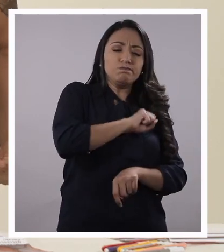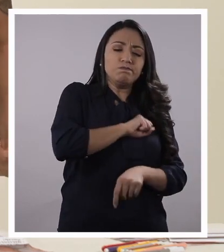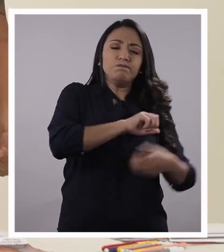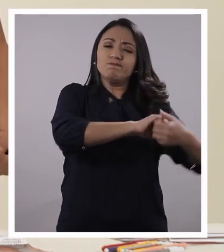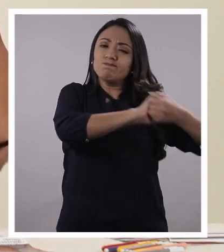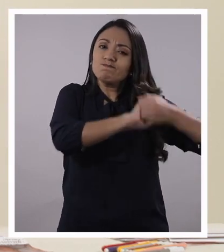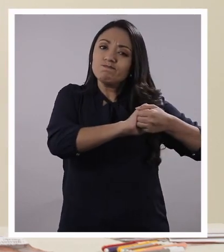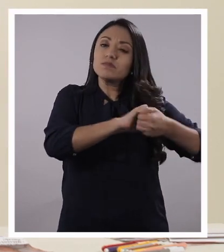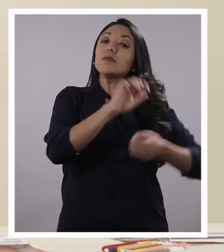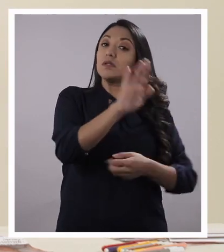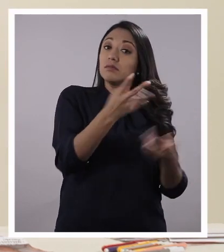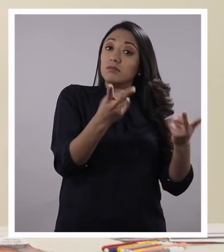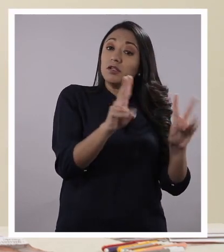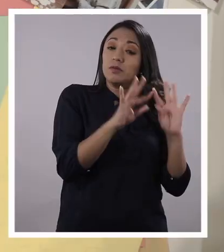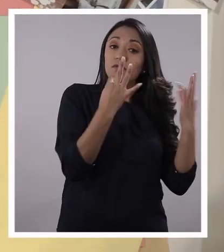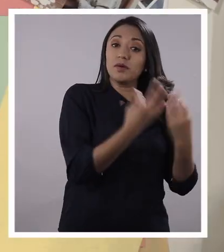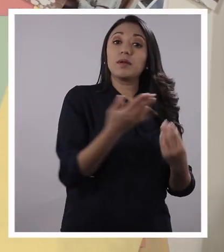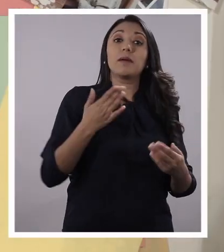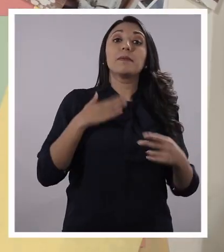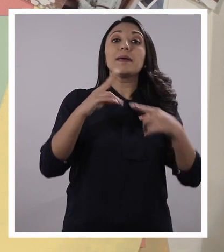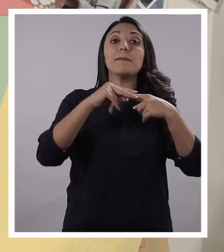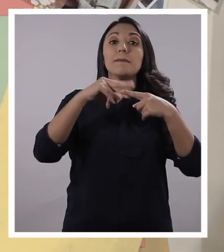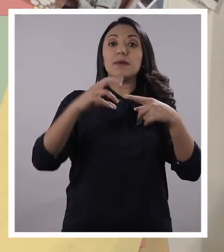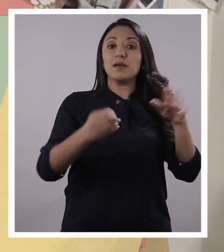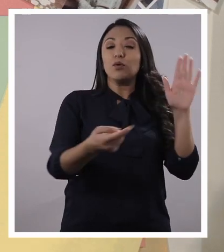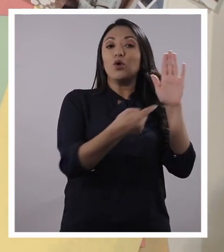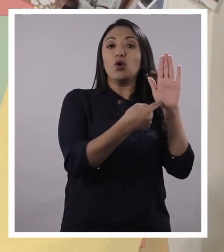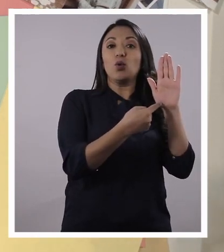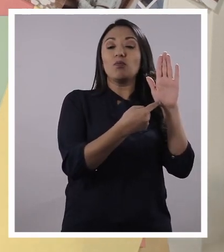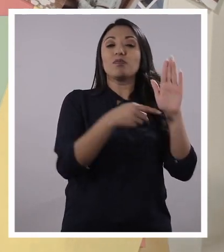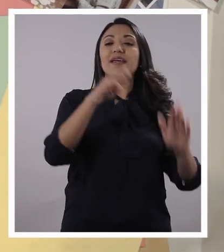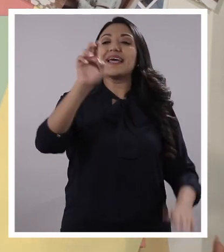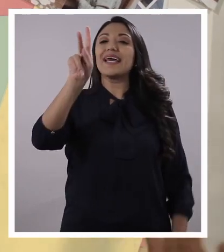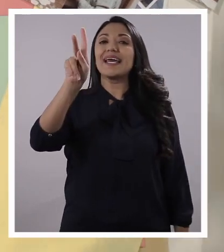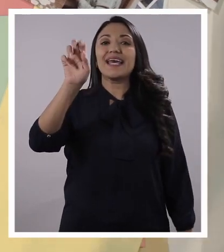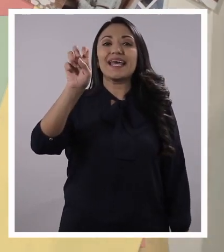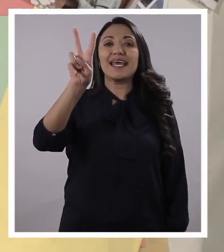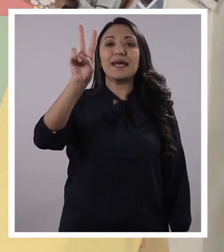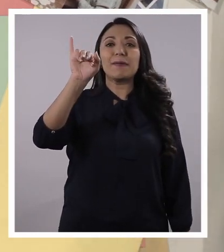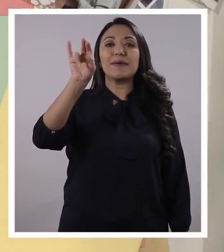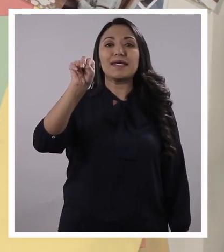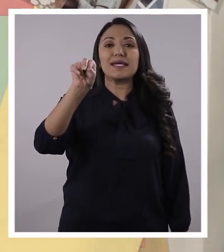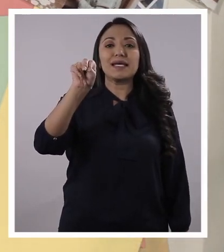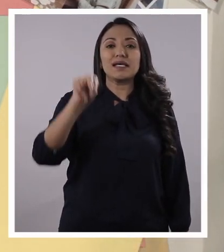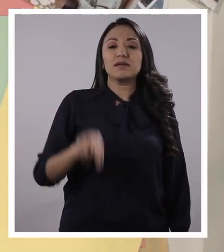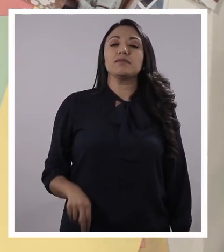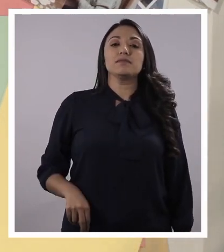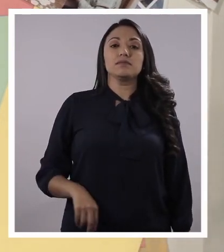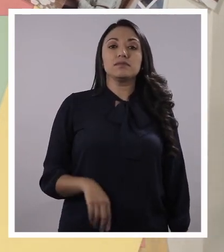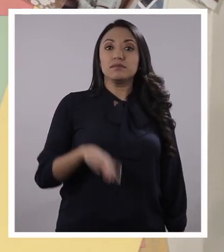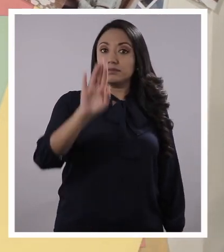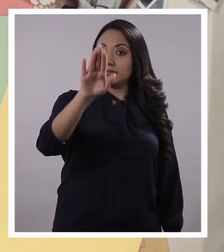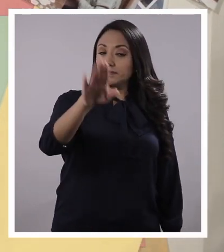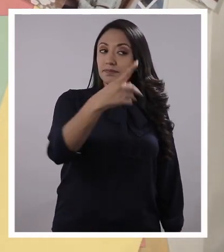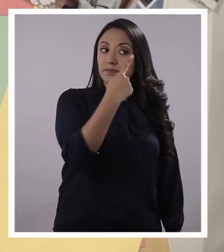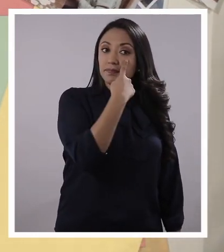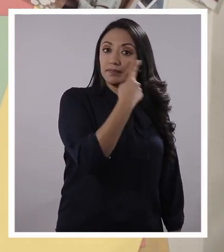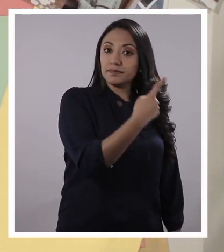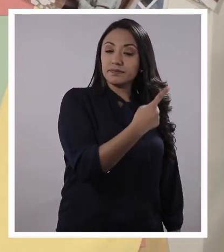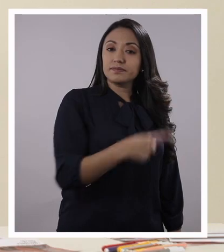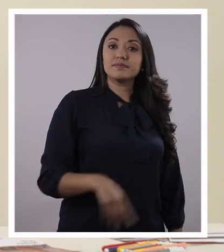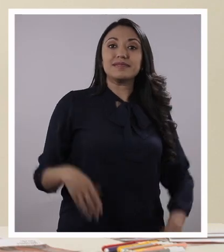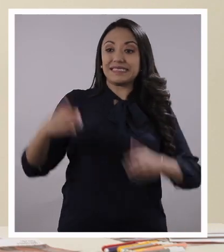también es tu familia. Por ejemplo, aquí tengo a mi primo, el Kevin, y le dicen. Perfecto. Pero, Panchito, mira. ¿Qué te recuerda esto?